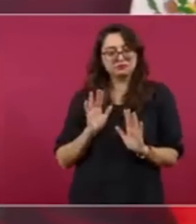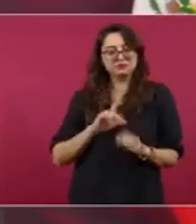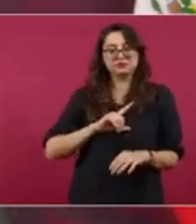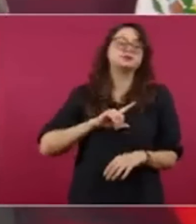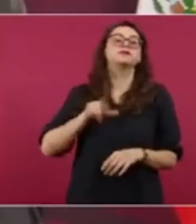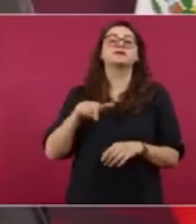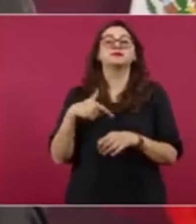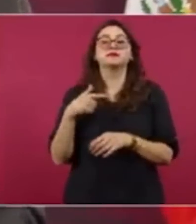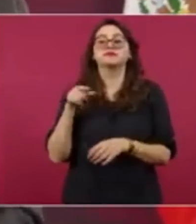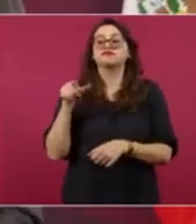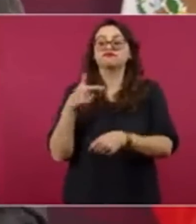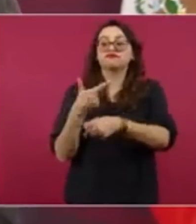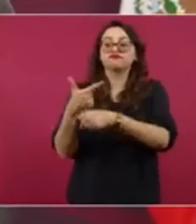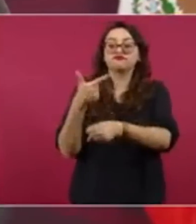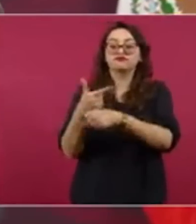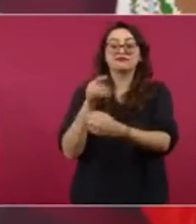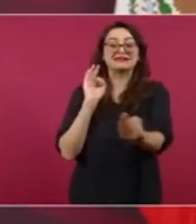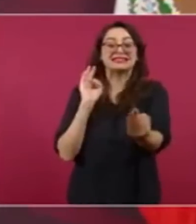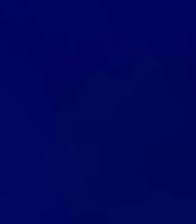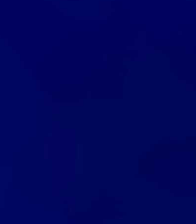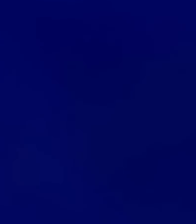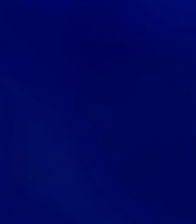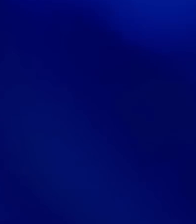ya ven, es lo mismo en todos lados.